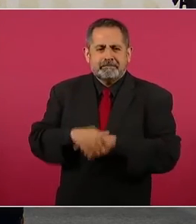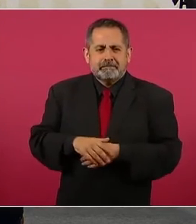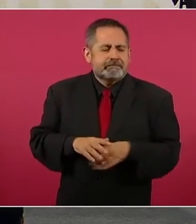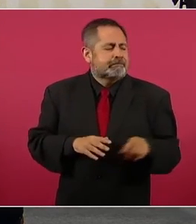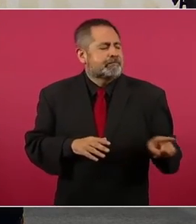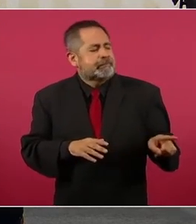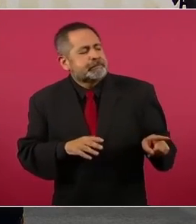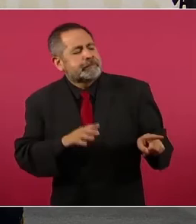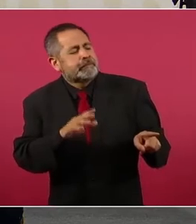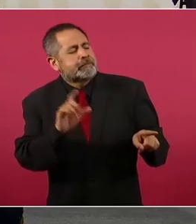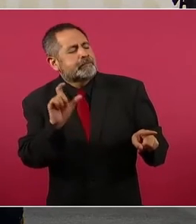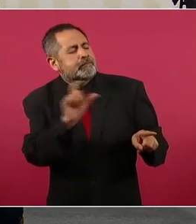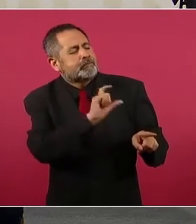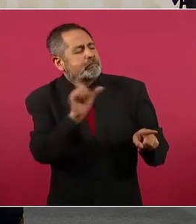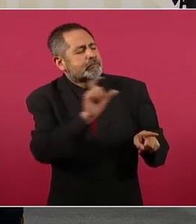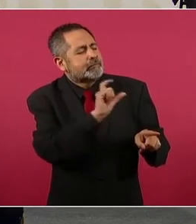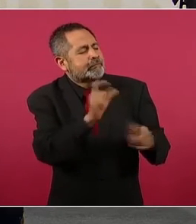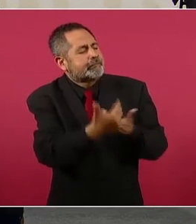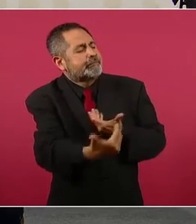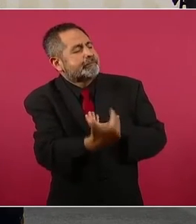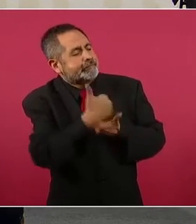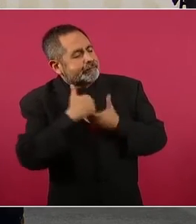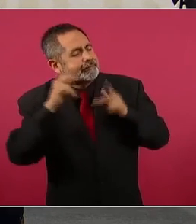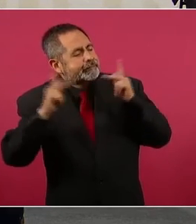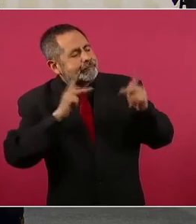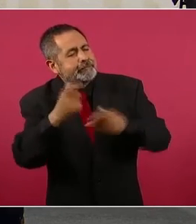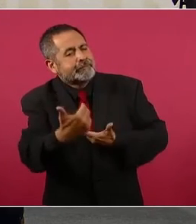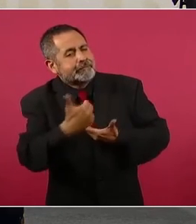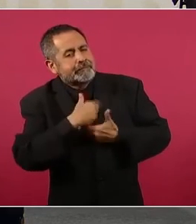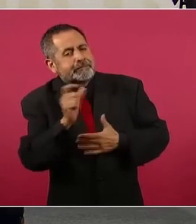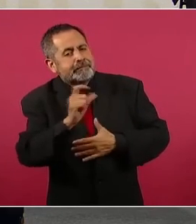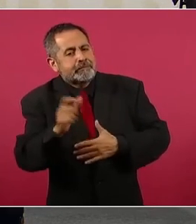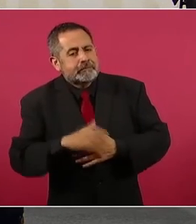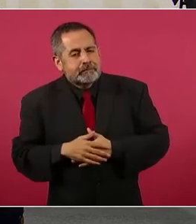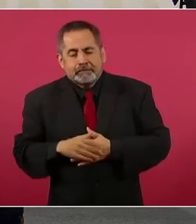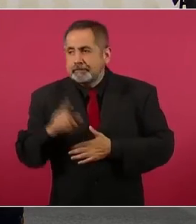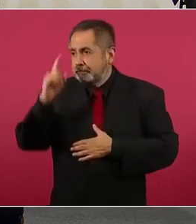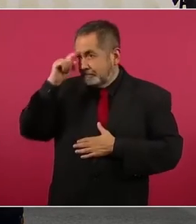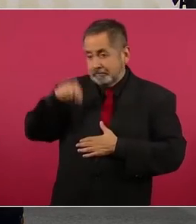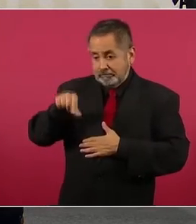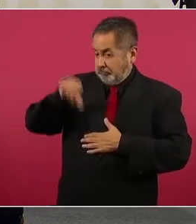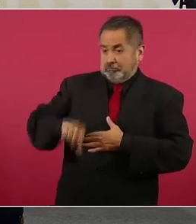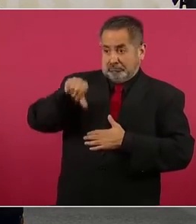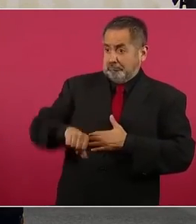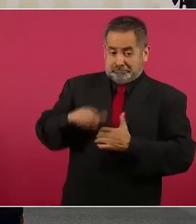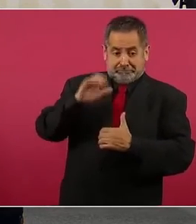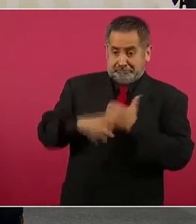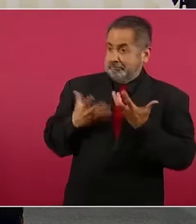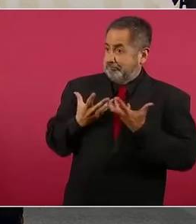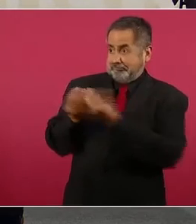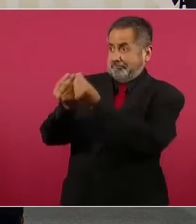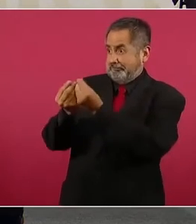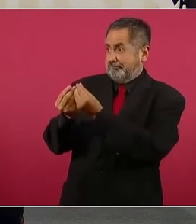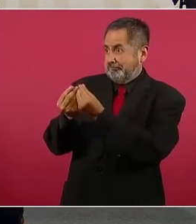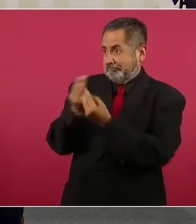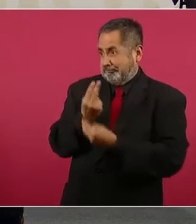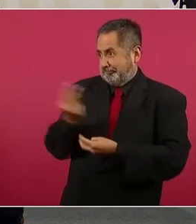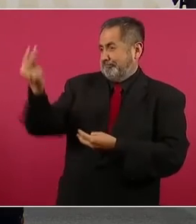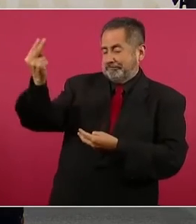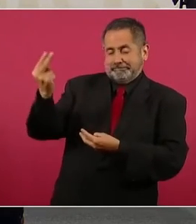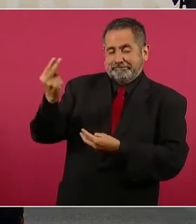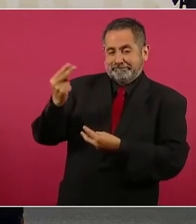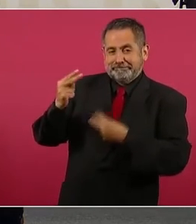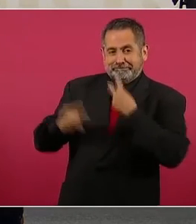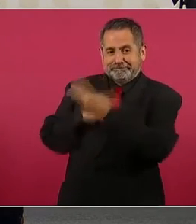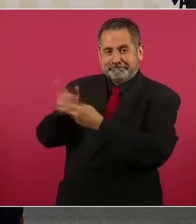African people. are you coming to South Africa? Pero cuando viene Sudáfrica? Creo que va a tener que ser hoy mismo. I think it will have to be today. I will have to